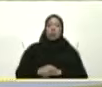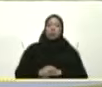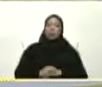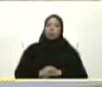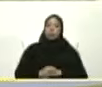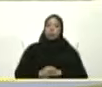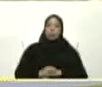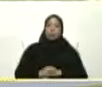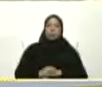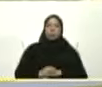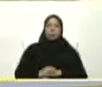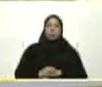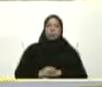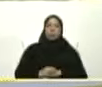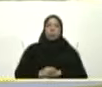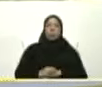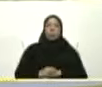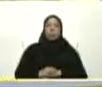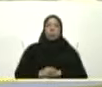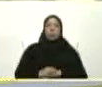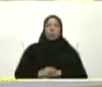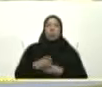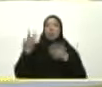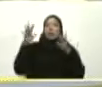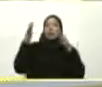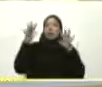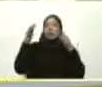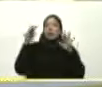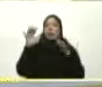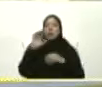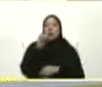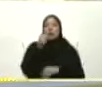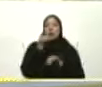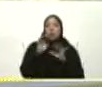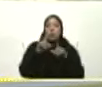Pa' allá vamos Ya va Pabellón 19